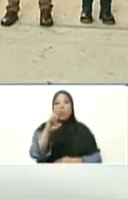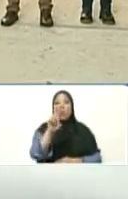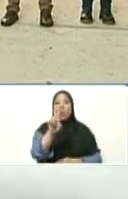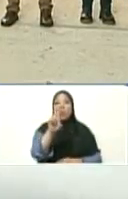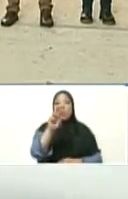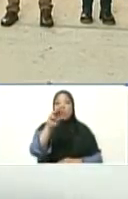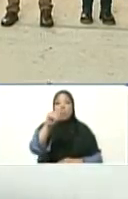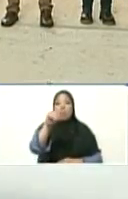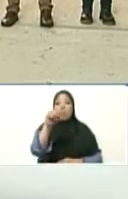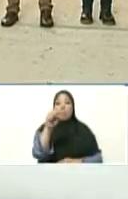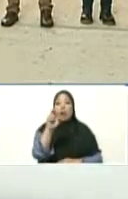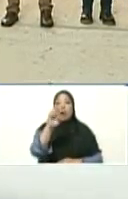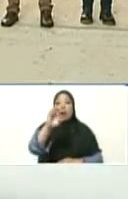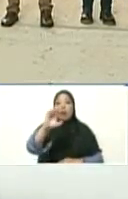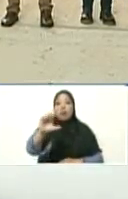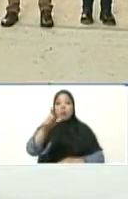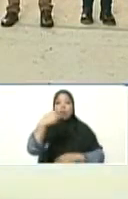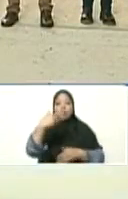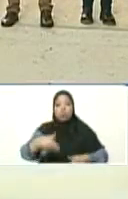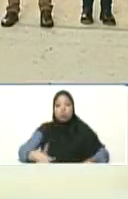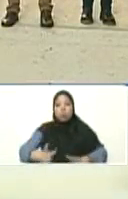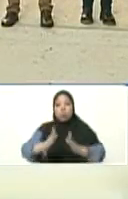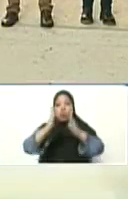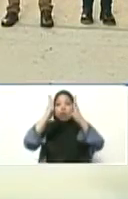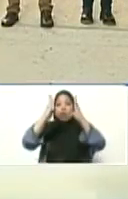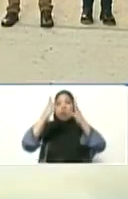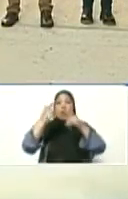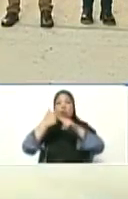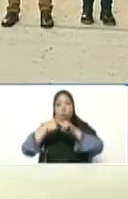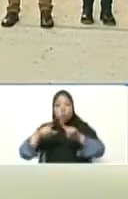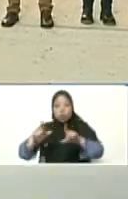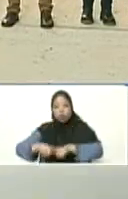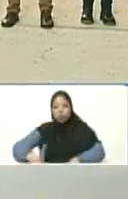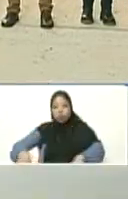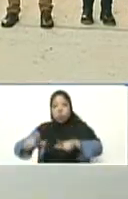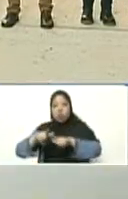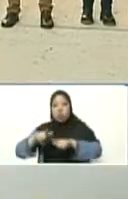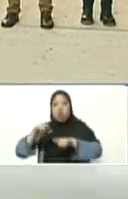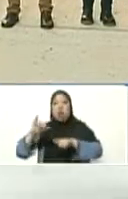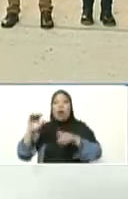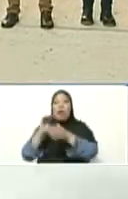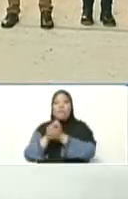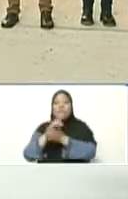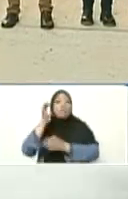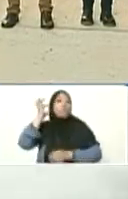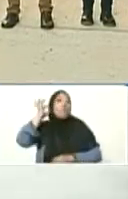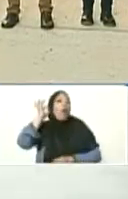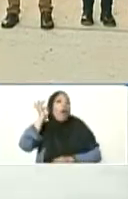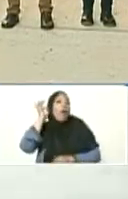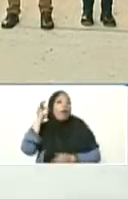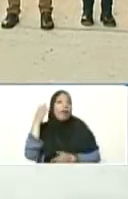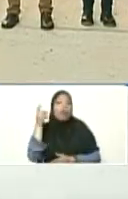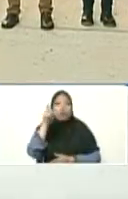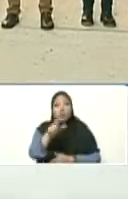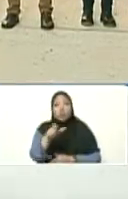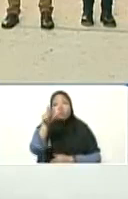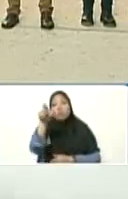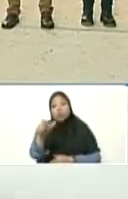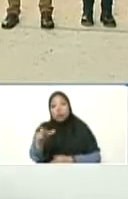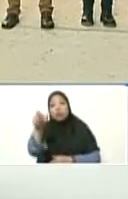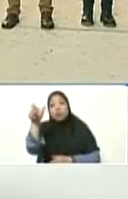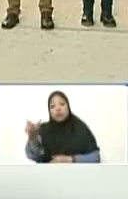en el urbanismo Lomas de Guadalupe. Allá está con un mujerero, con Dayana,